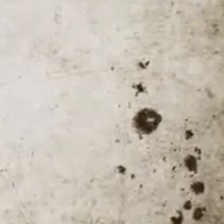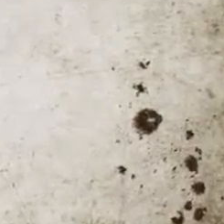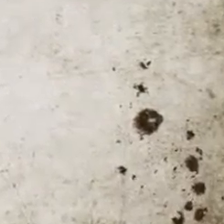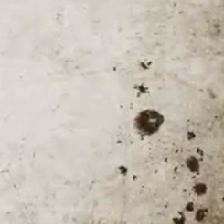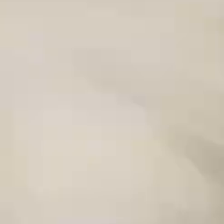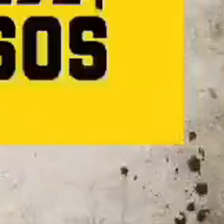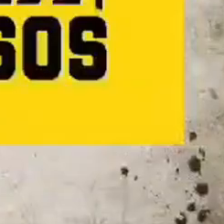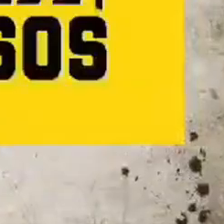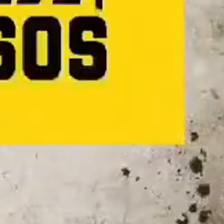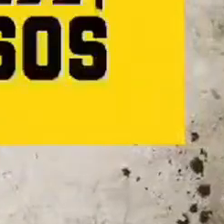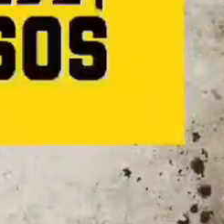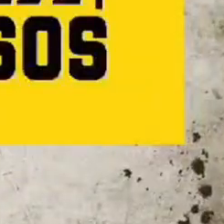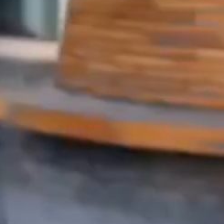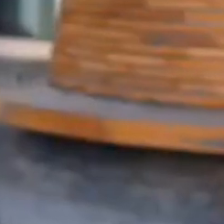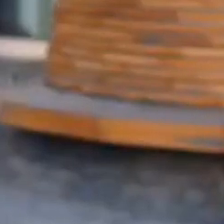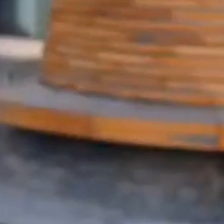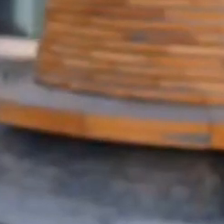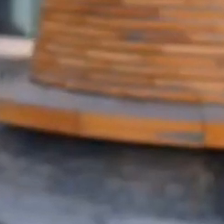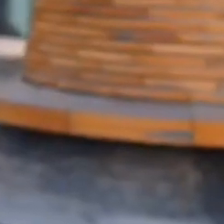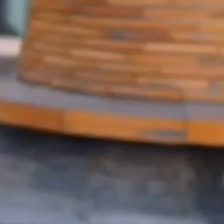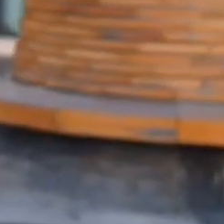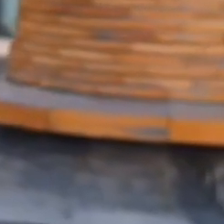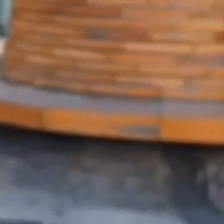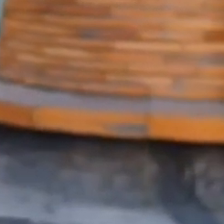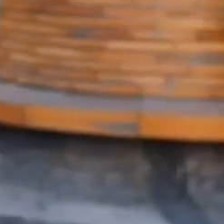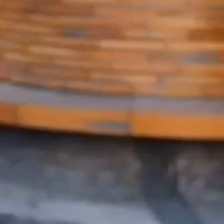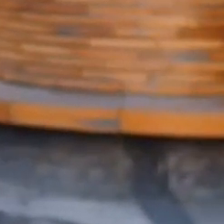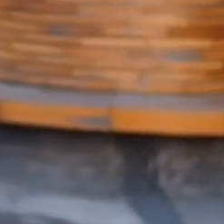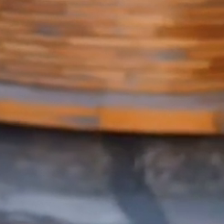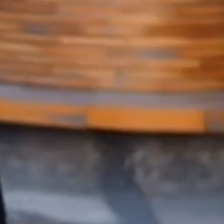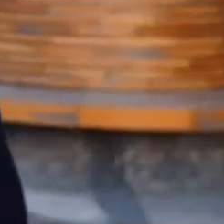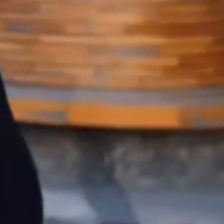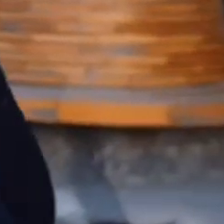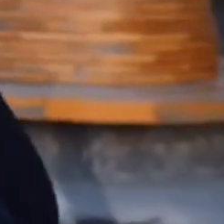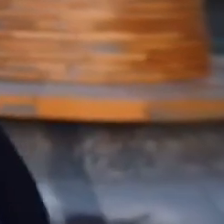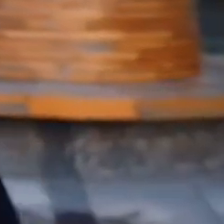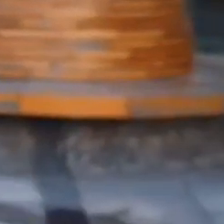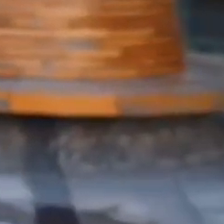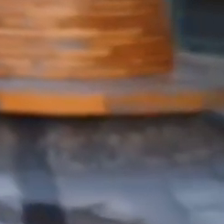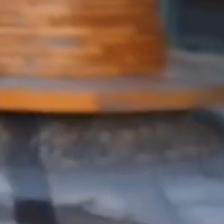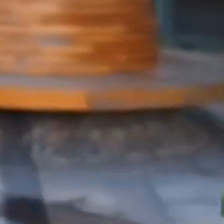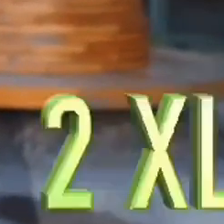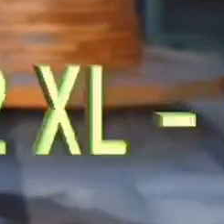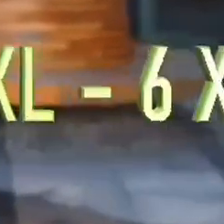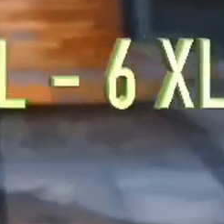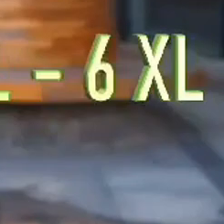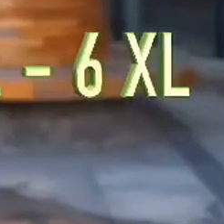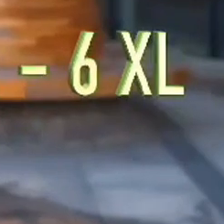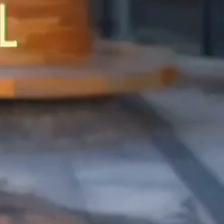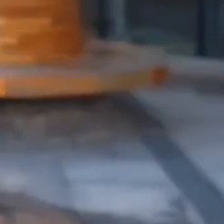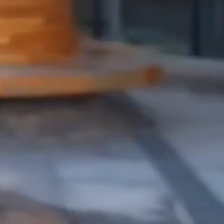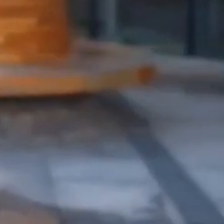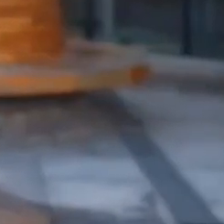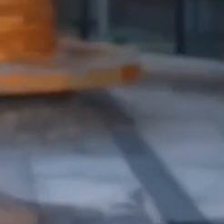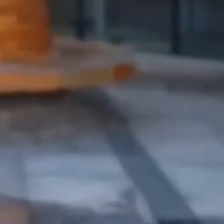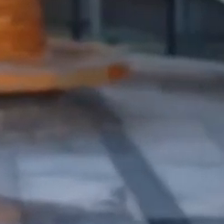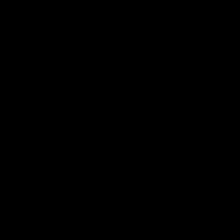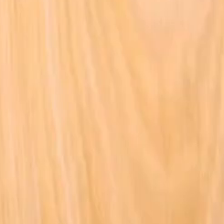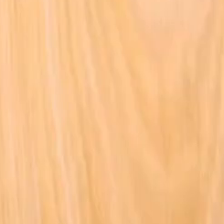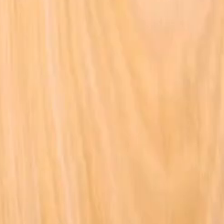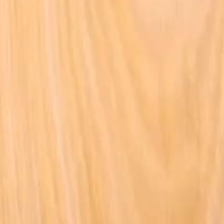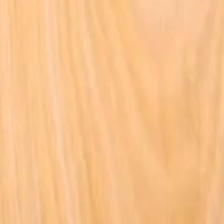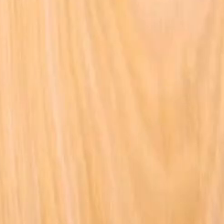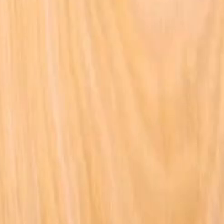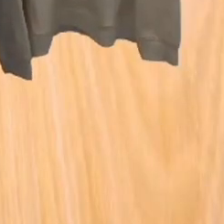Descubre Tienda Osos. Tu destino exclusivo para moda masculina en tallas XL hasta 6XL.